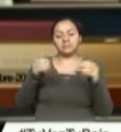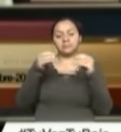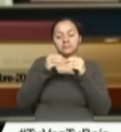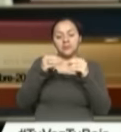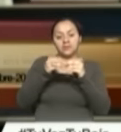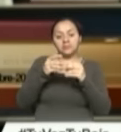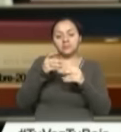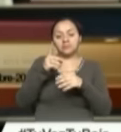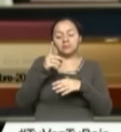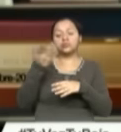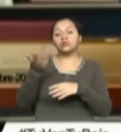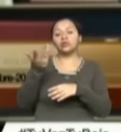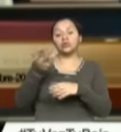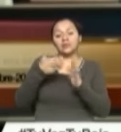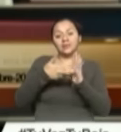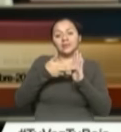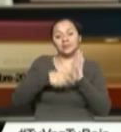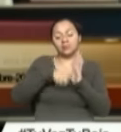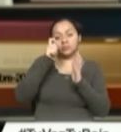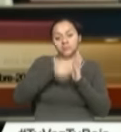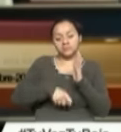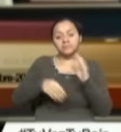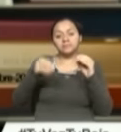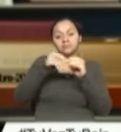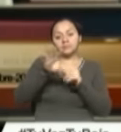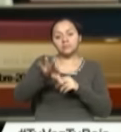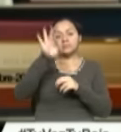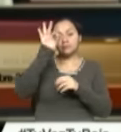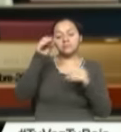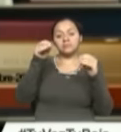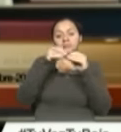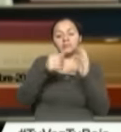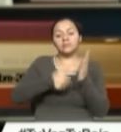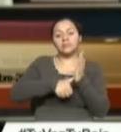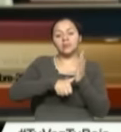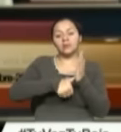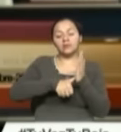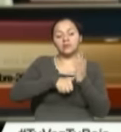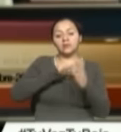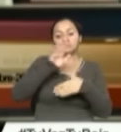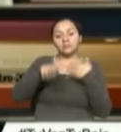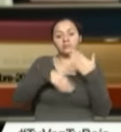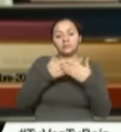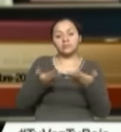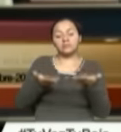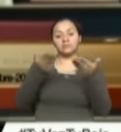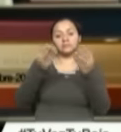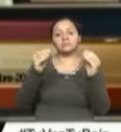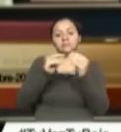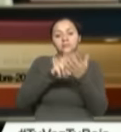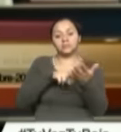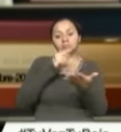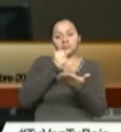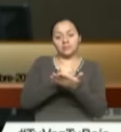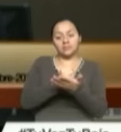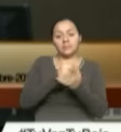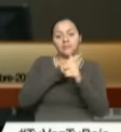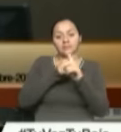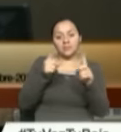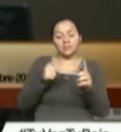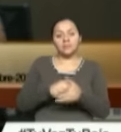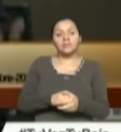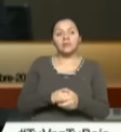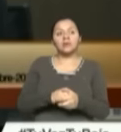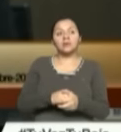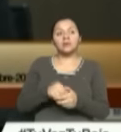Dirección General de Registro Civil, Identificación y Cedulación o en una notaría. A su vez,